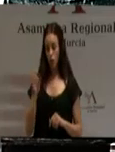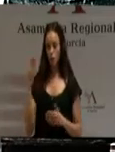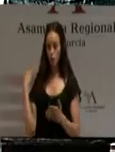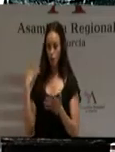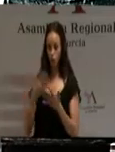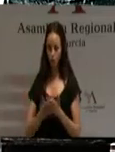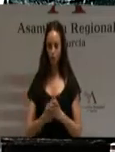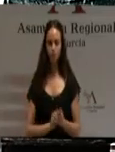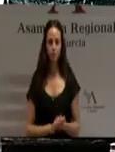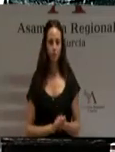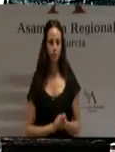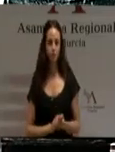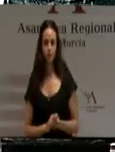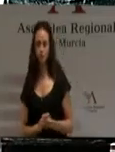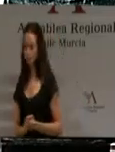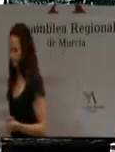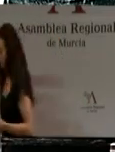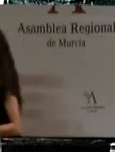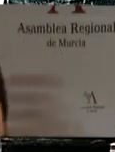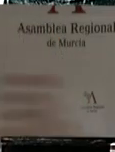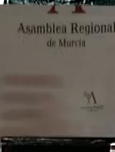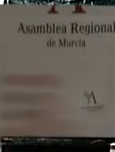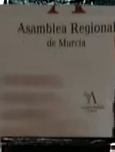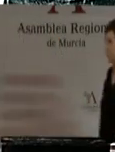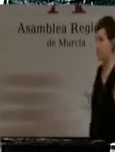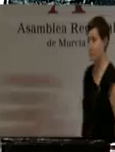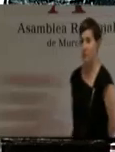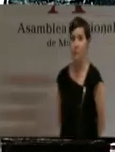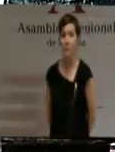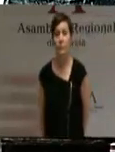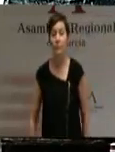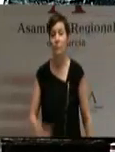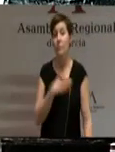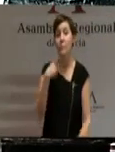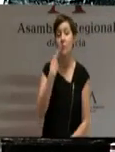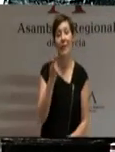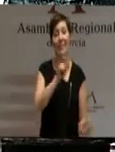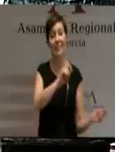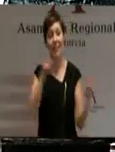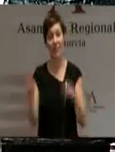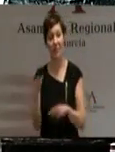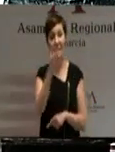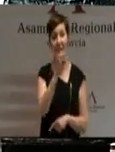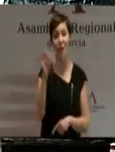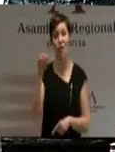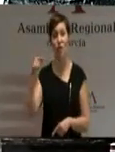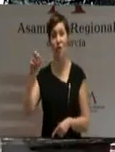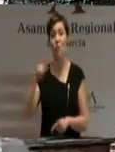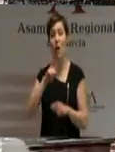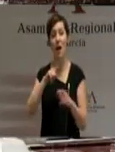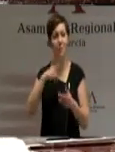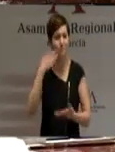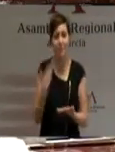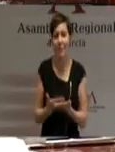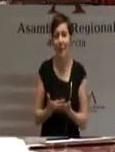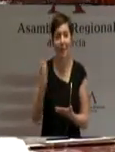segura hoy está garantizado. El memorándum firmado por las comunidades autónomas afectadas del Ministerio asegura